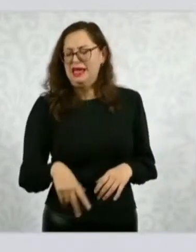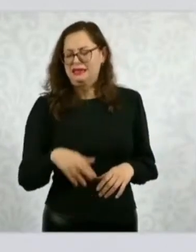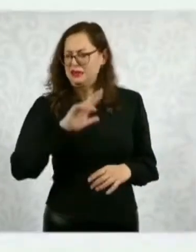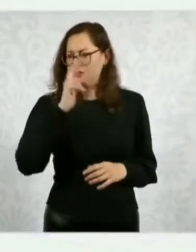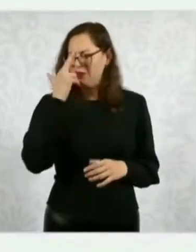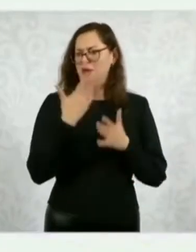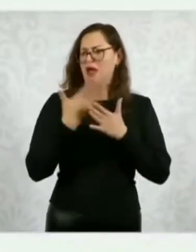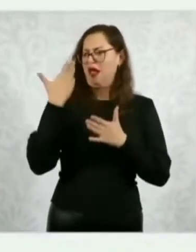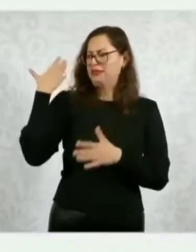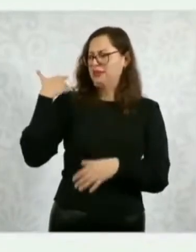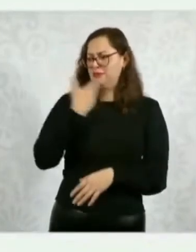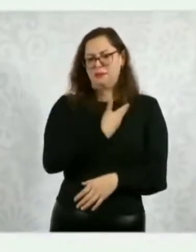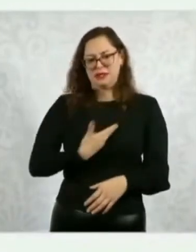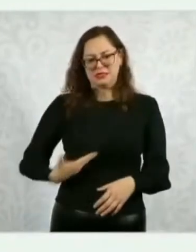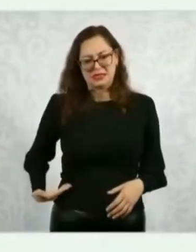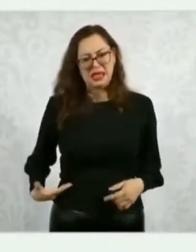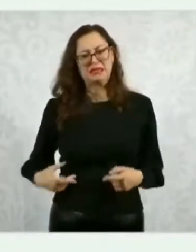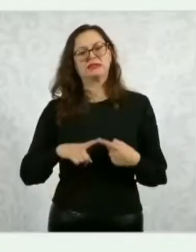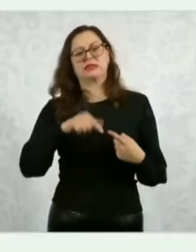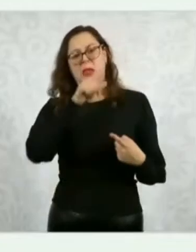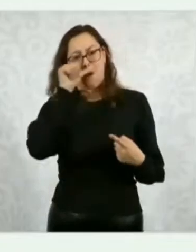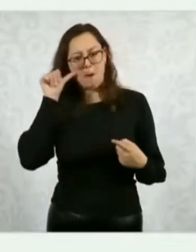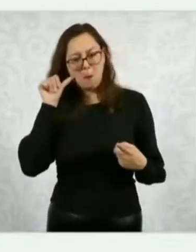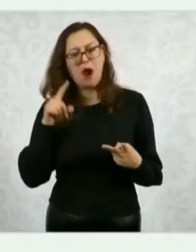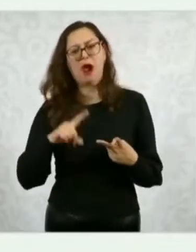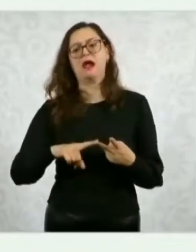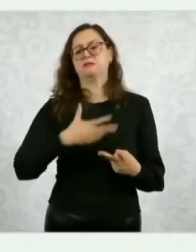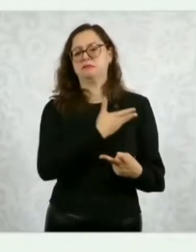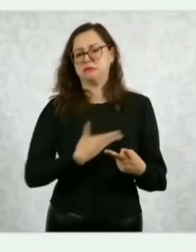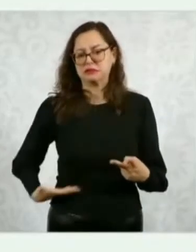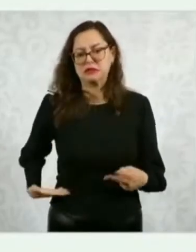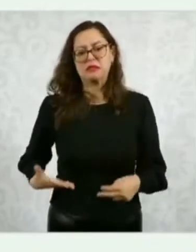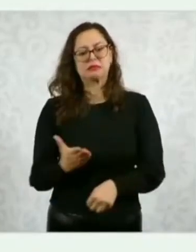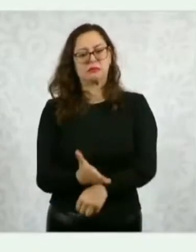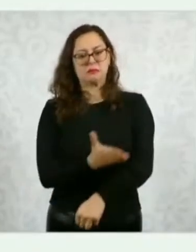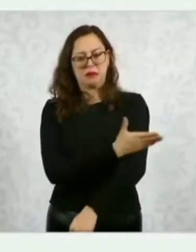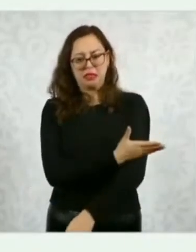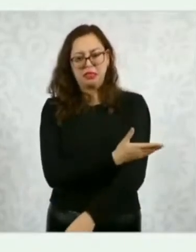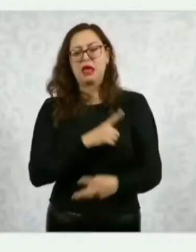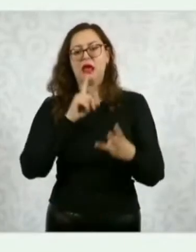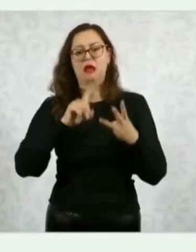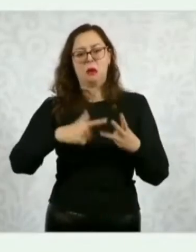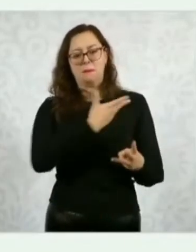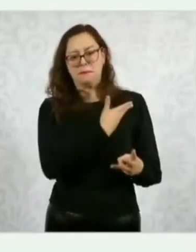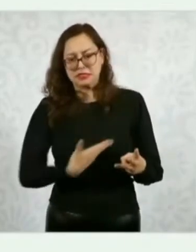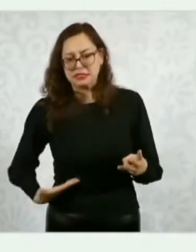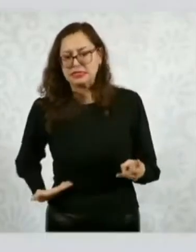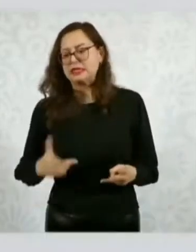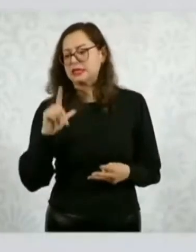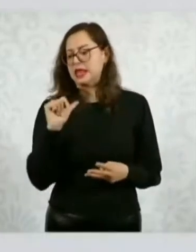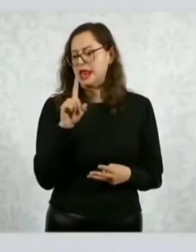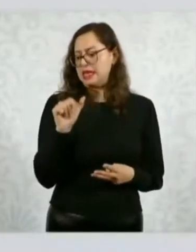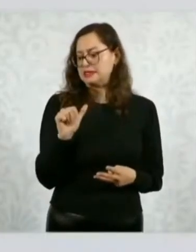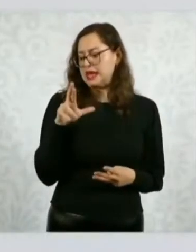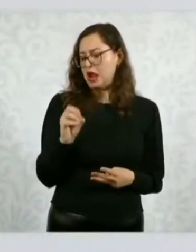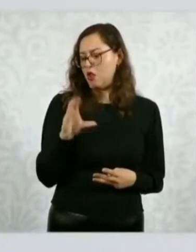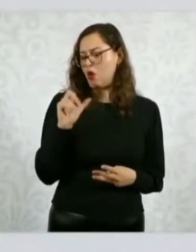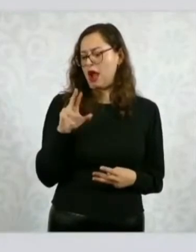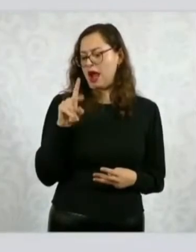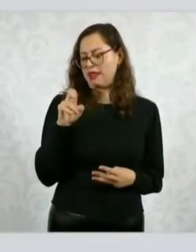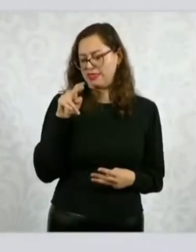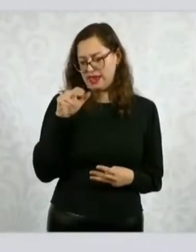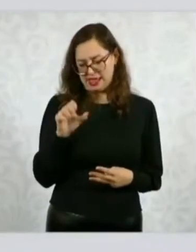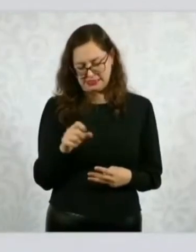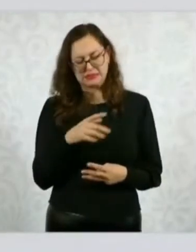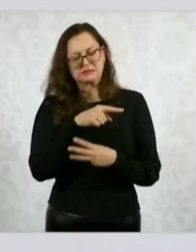lo que significó Madero, el propio presidente Lázaro Cárdenas, pero